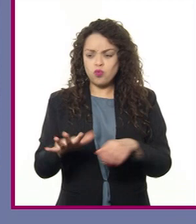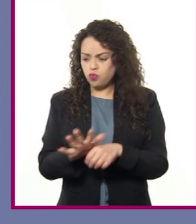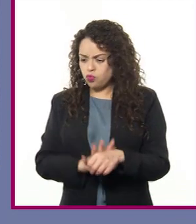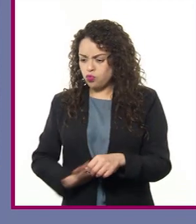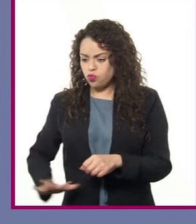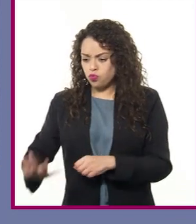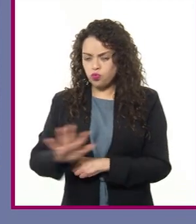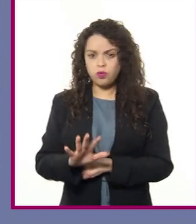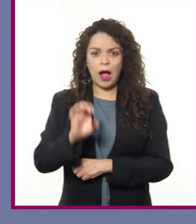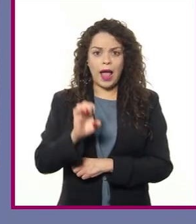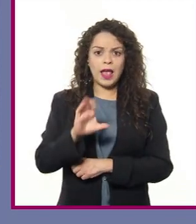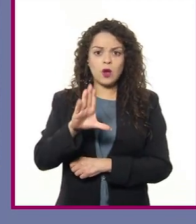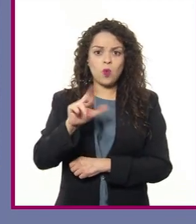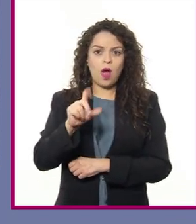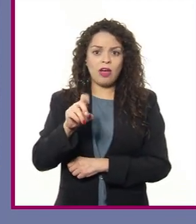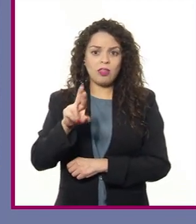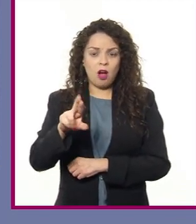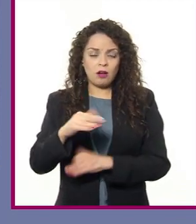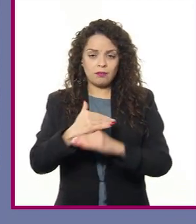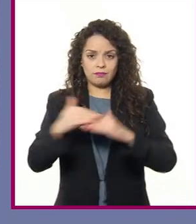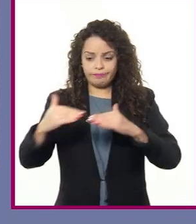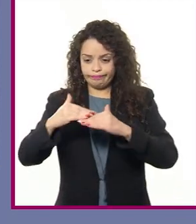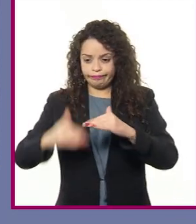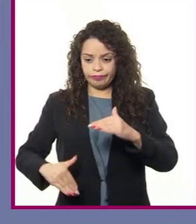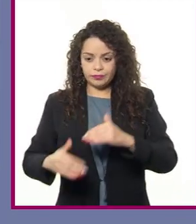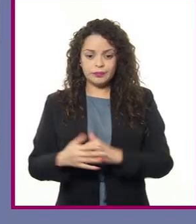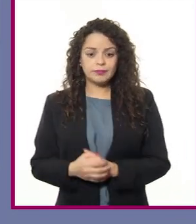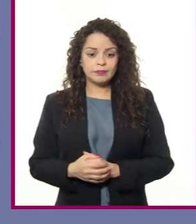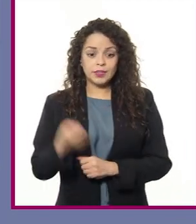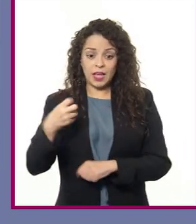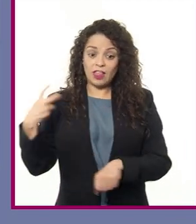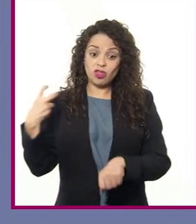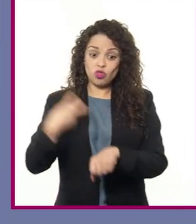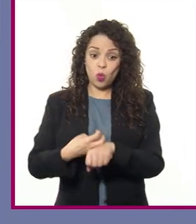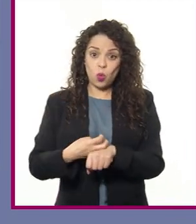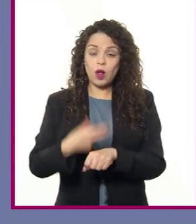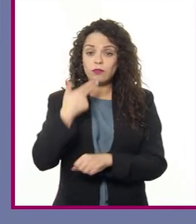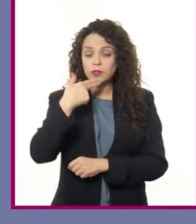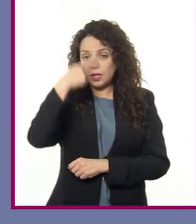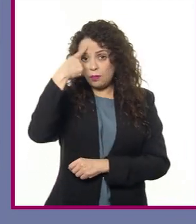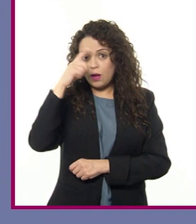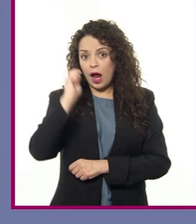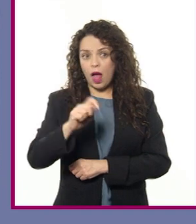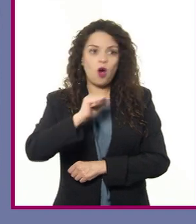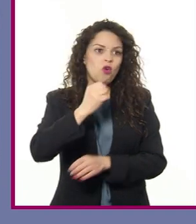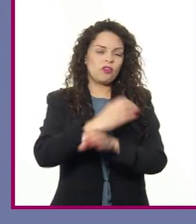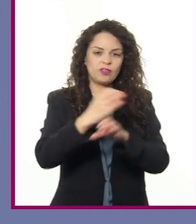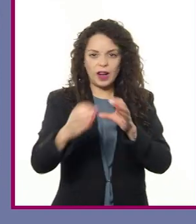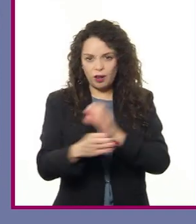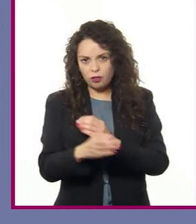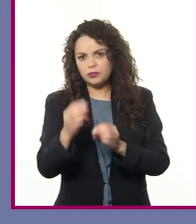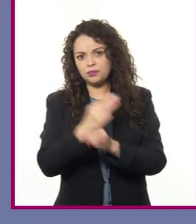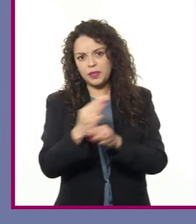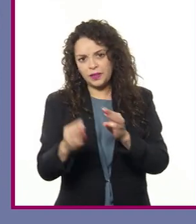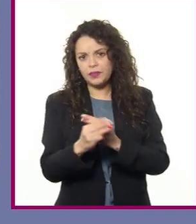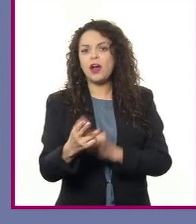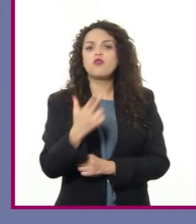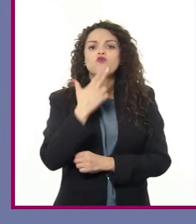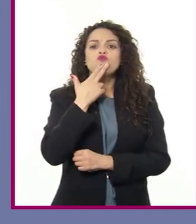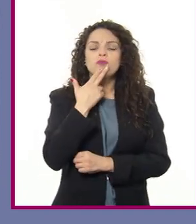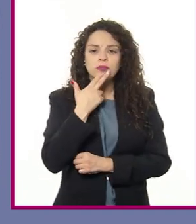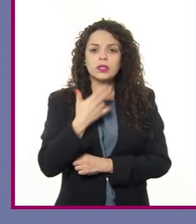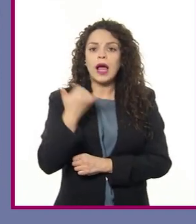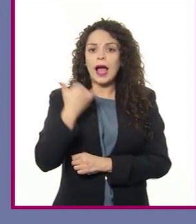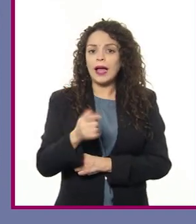de la franja ecuatorial, que son maderas duras y que sirven para determinados propósitos. Los suelos para